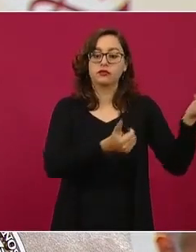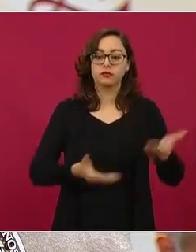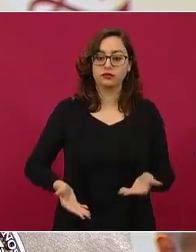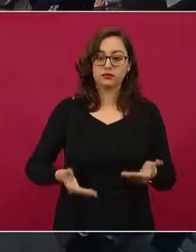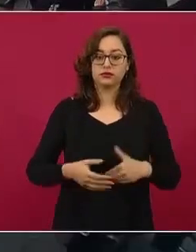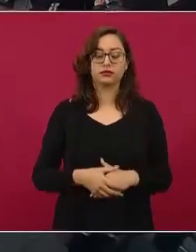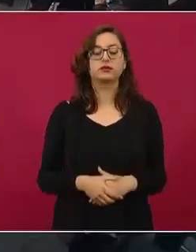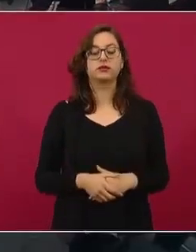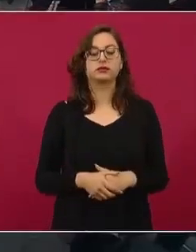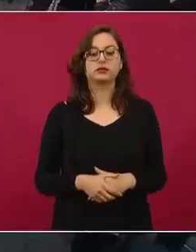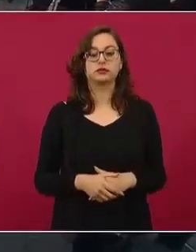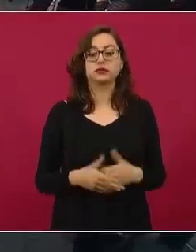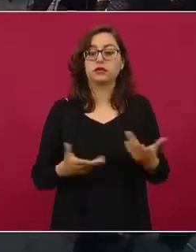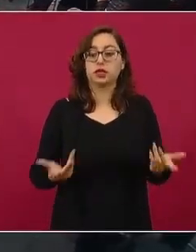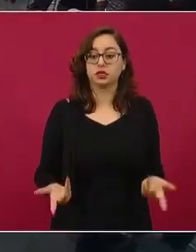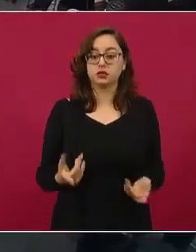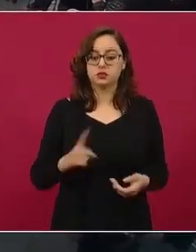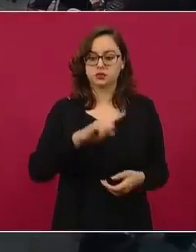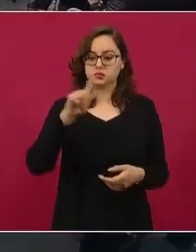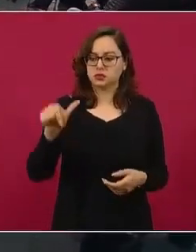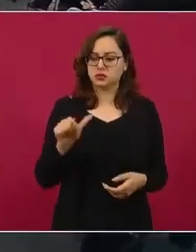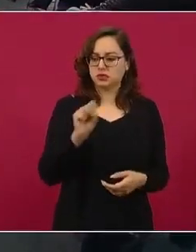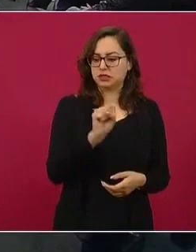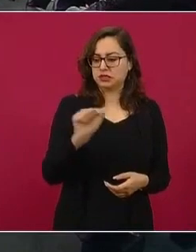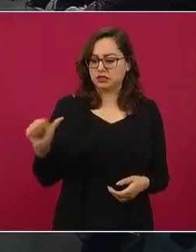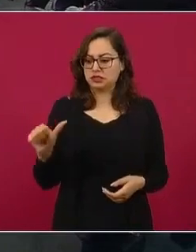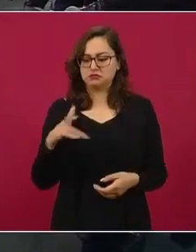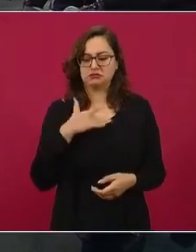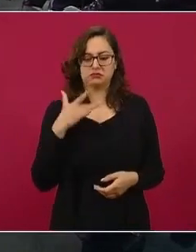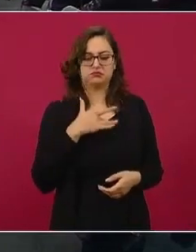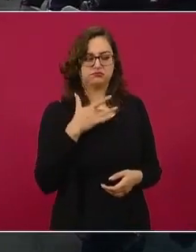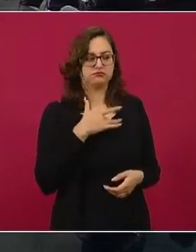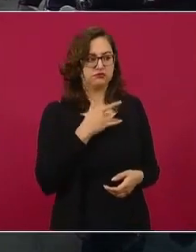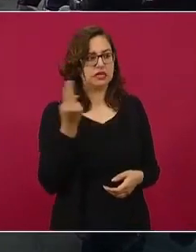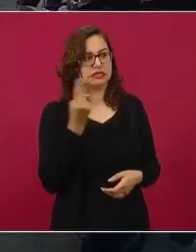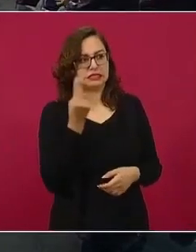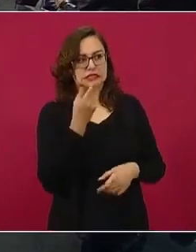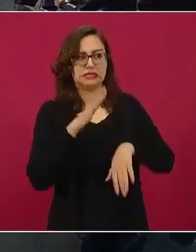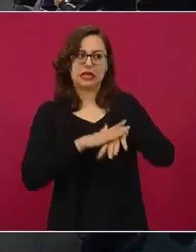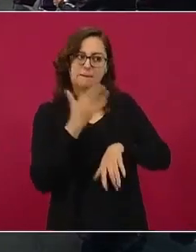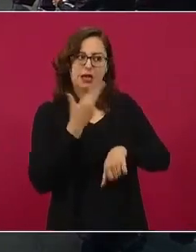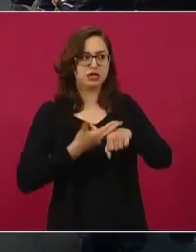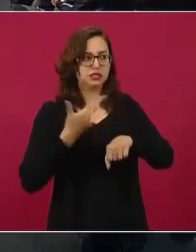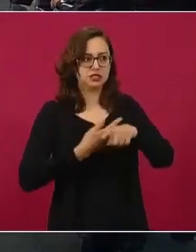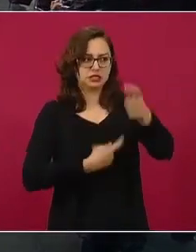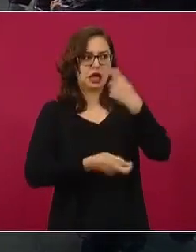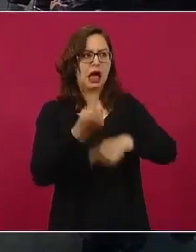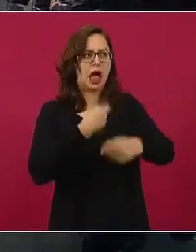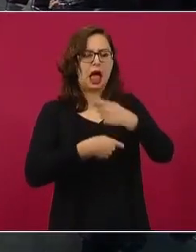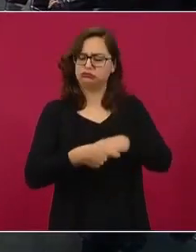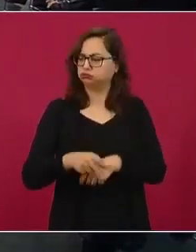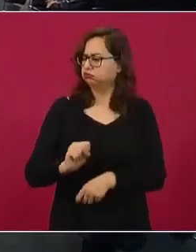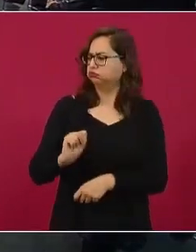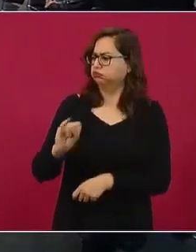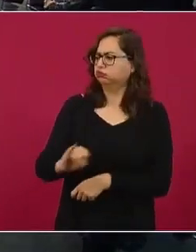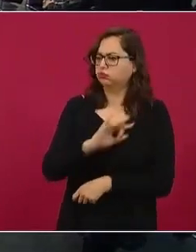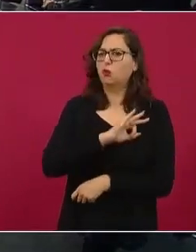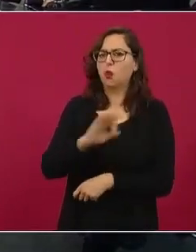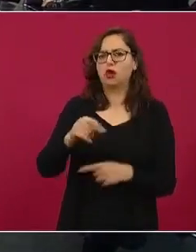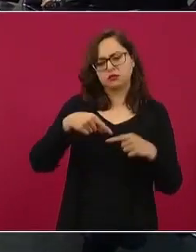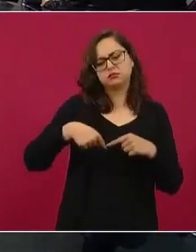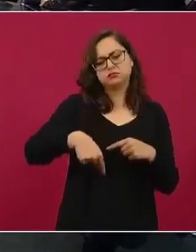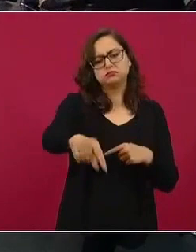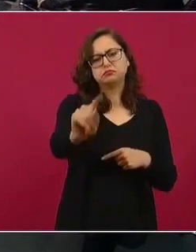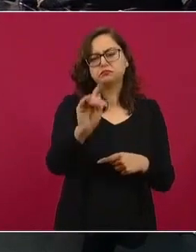Si la Secretaría de Salud requiriese, quisiéramos alguna gestión diplomática, lo haríamos durante el año, no hay problema. Hoy por hoy